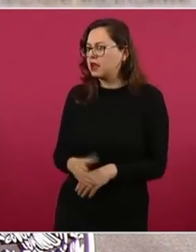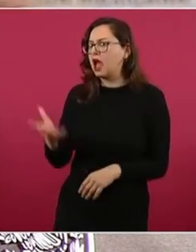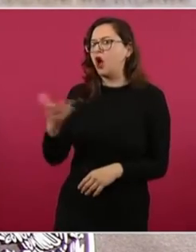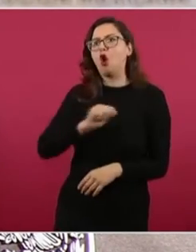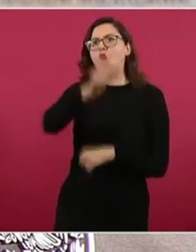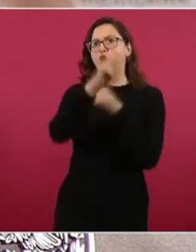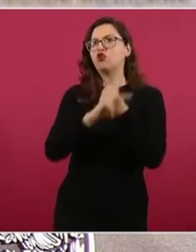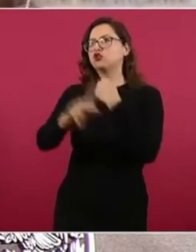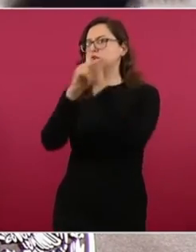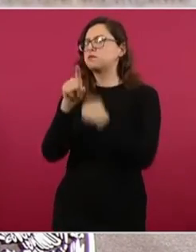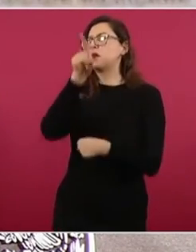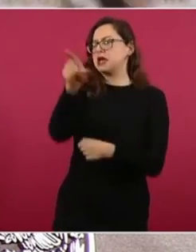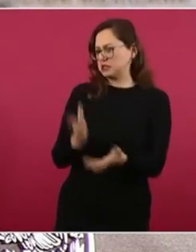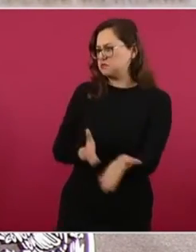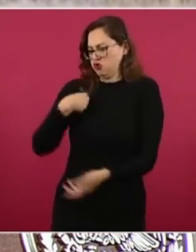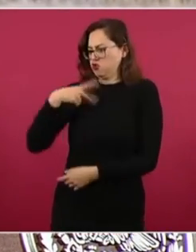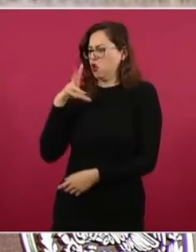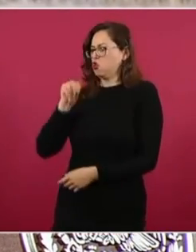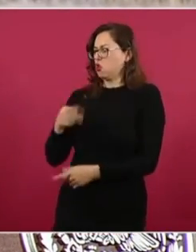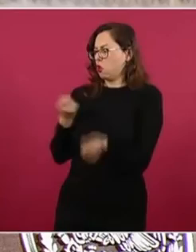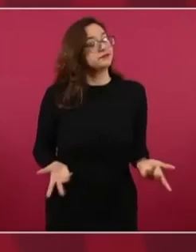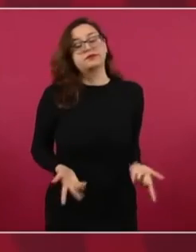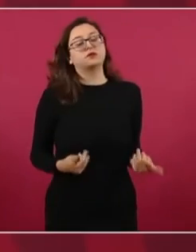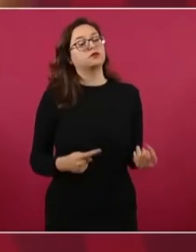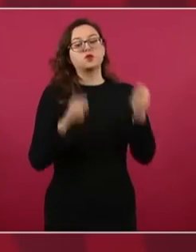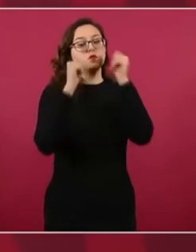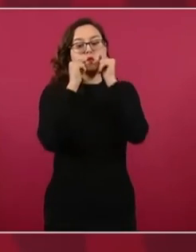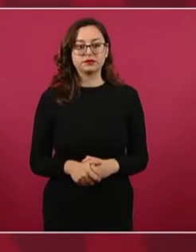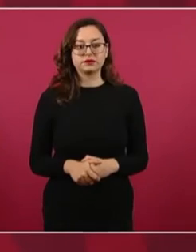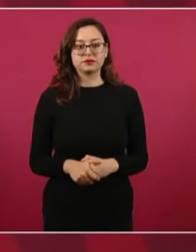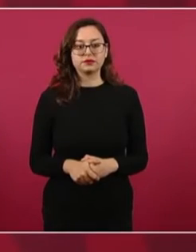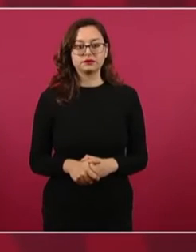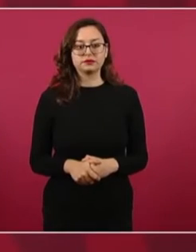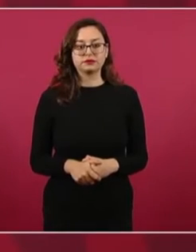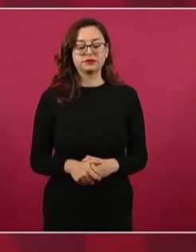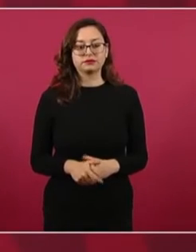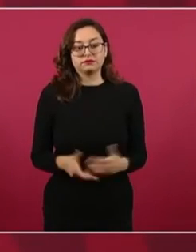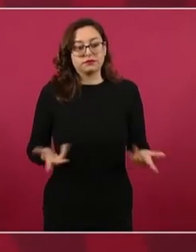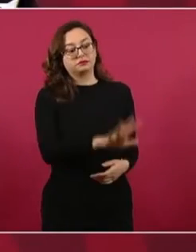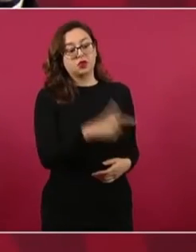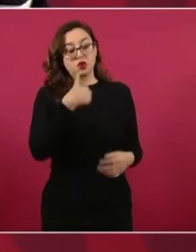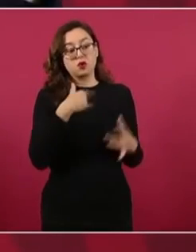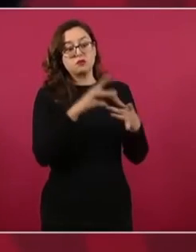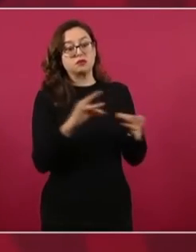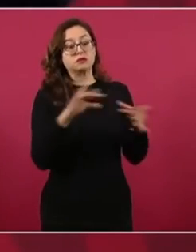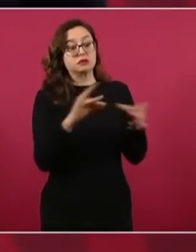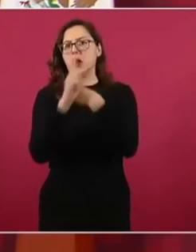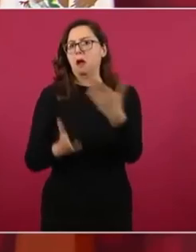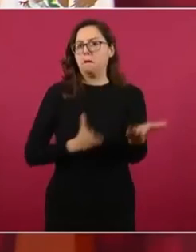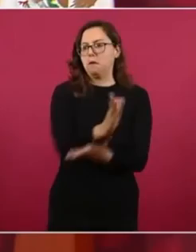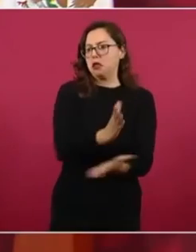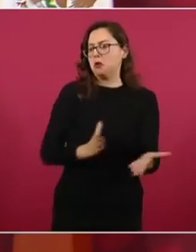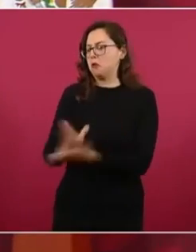otros países, incluso con Canadá? No es equitativo. Y el argumento nuestro fue, eso lo hicieron